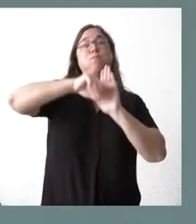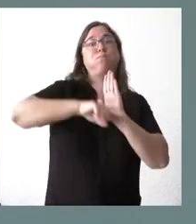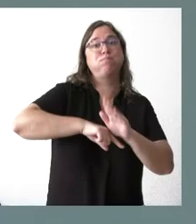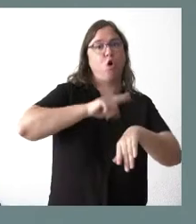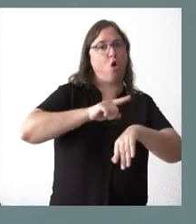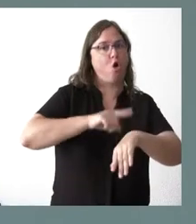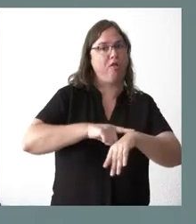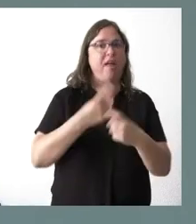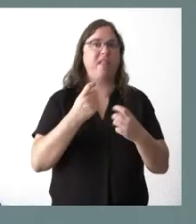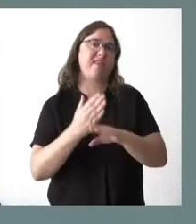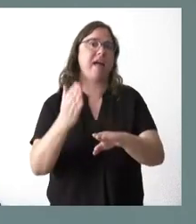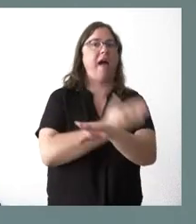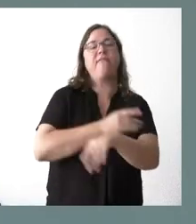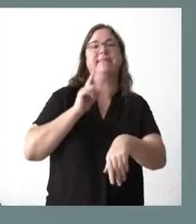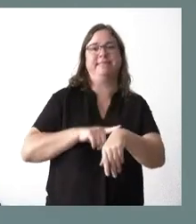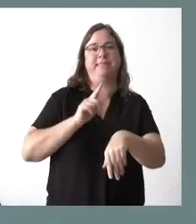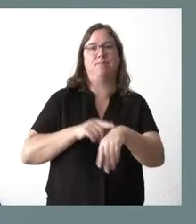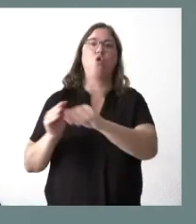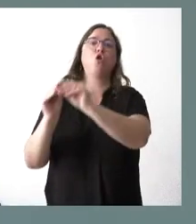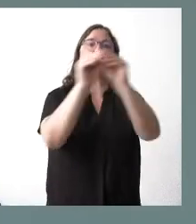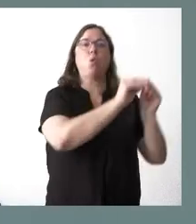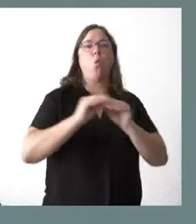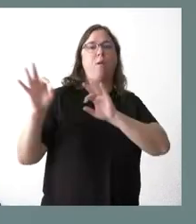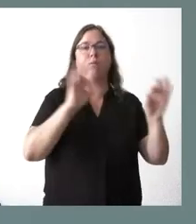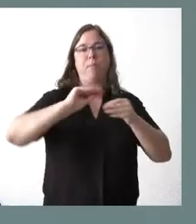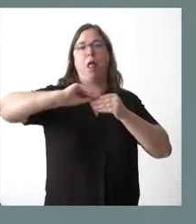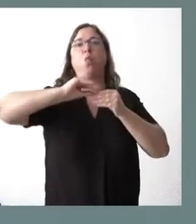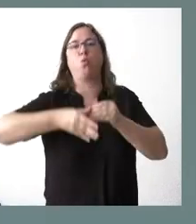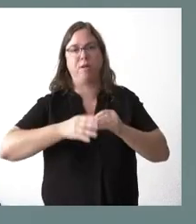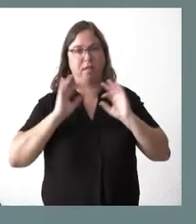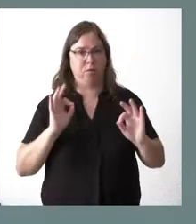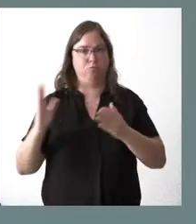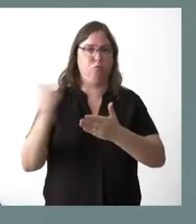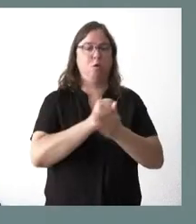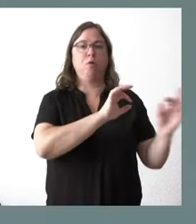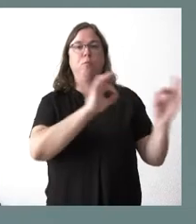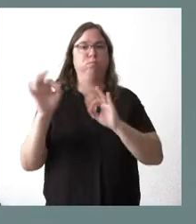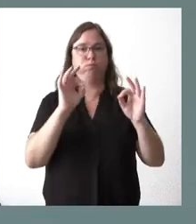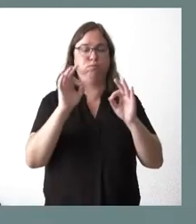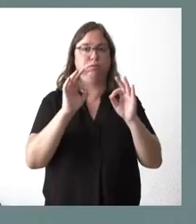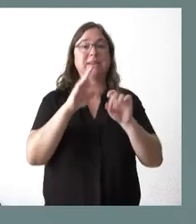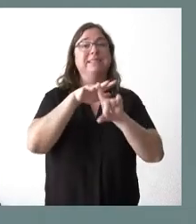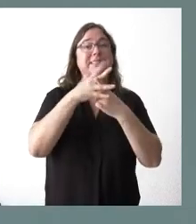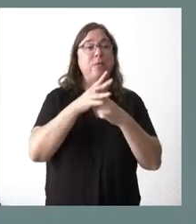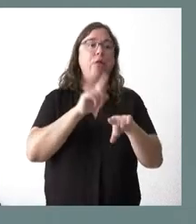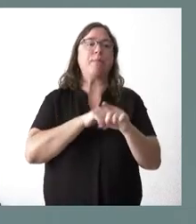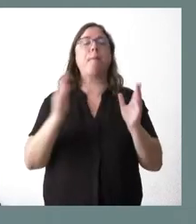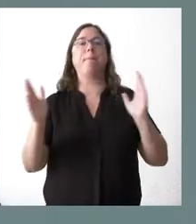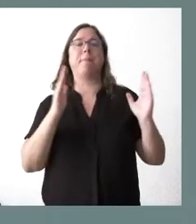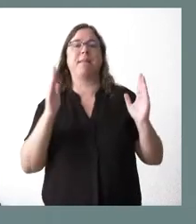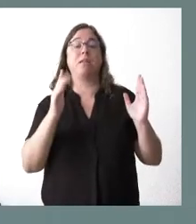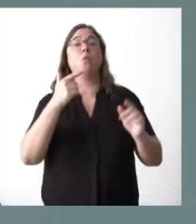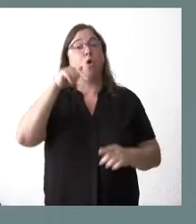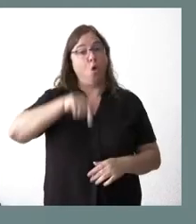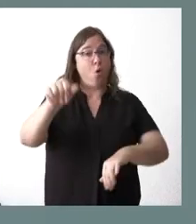era oportuno dar a todos igualdad de condiciones para que fueran preparando la documentación en un contexto temporal parecido. Por tanto, es hoy